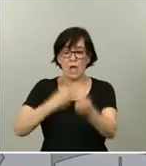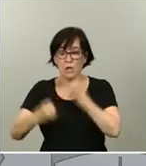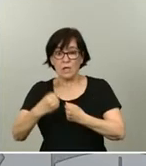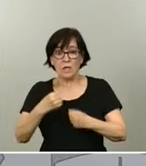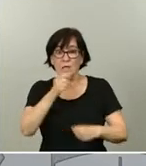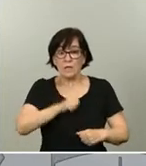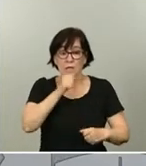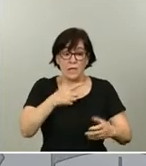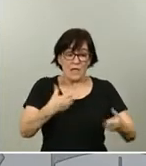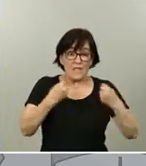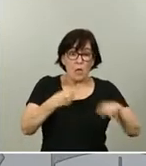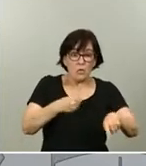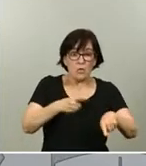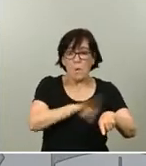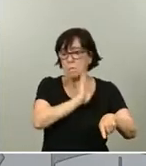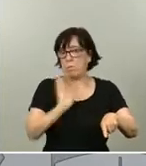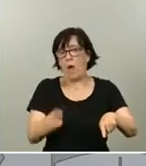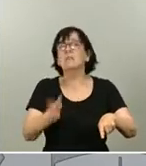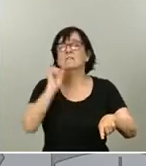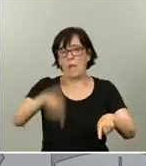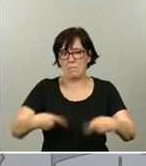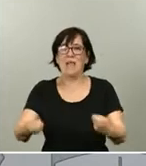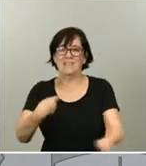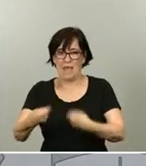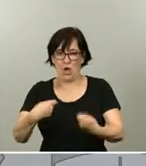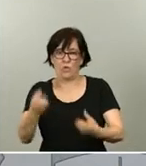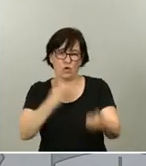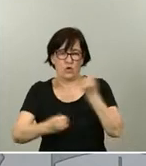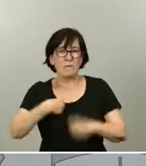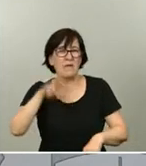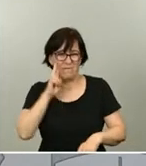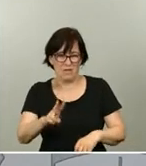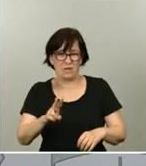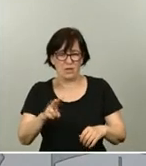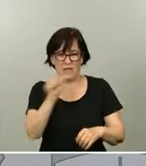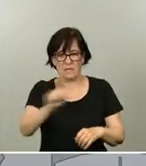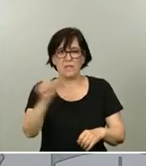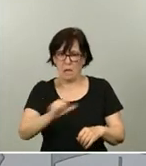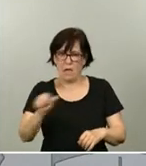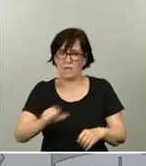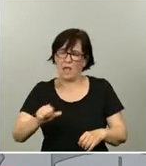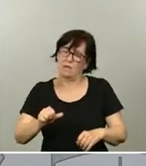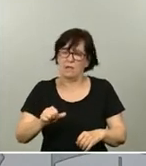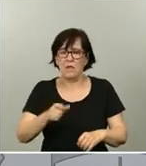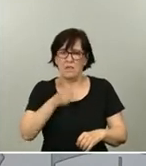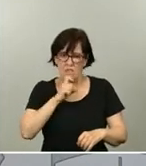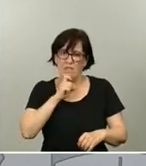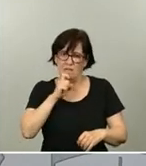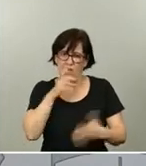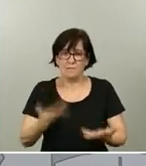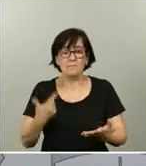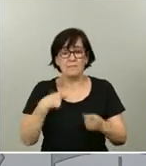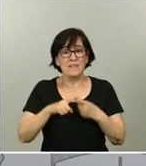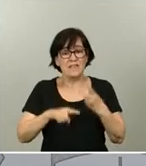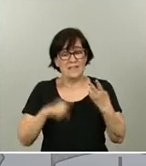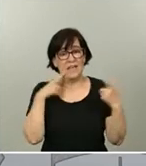se resiente también el negocio y la economía, como hemos visto durante estas semanas tan difíciles que hemos atravesado. Y más allá de estos sectores